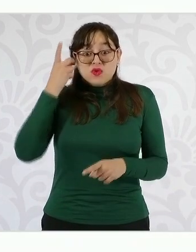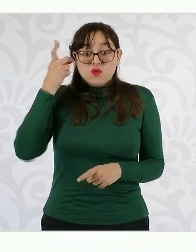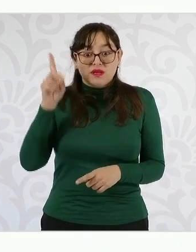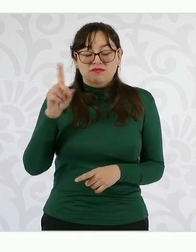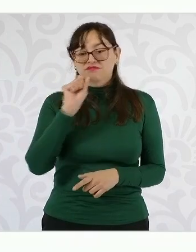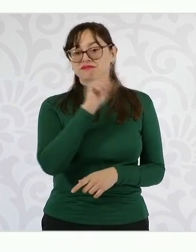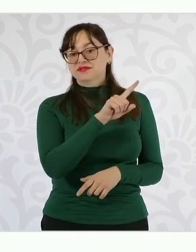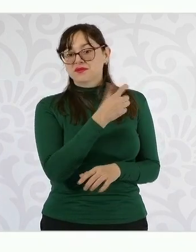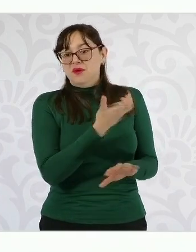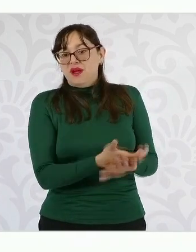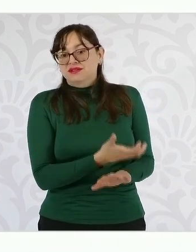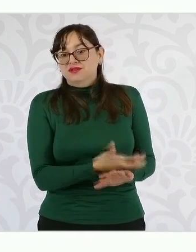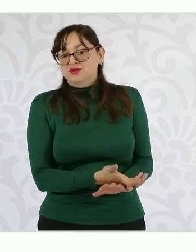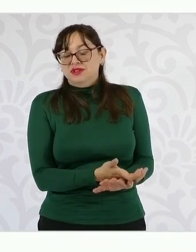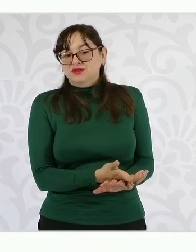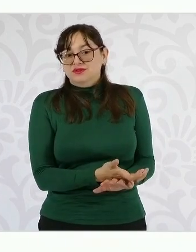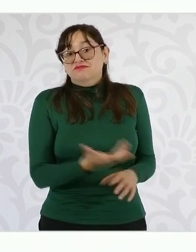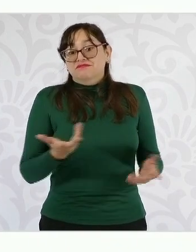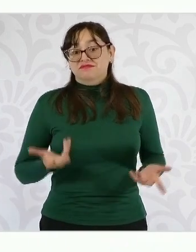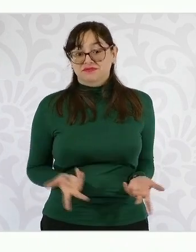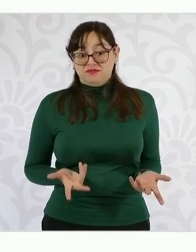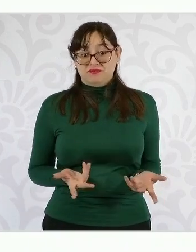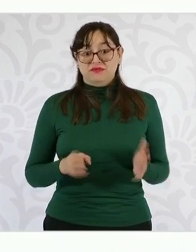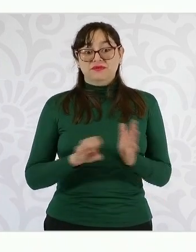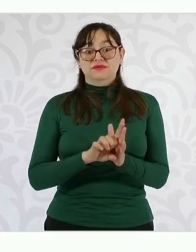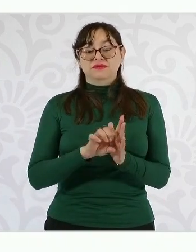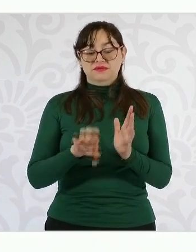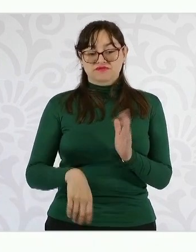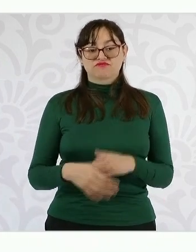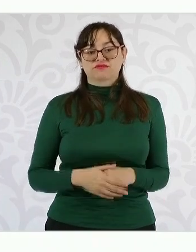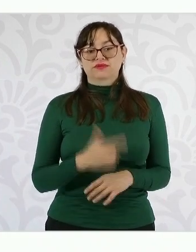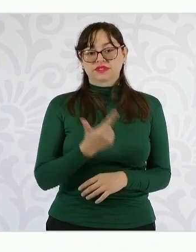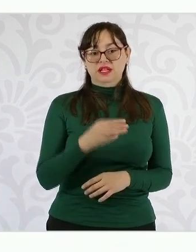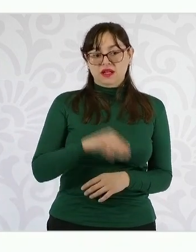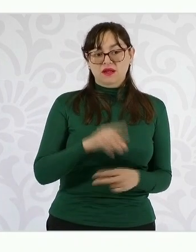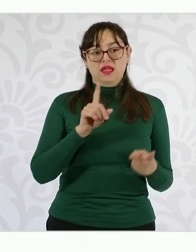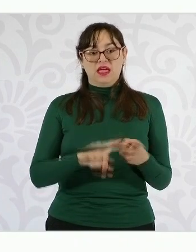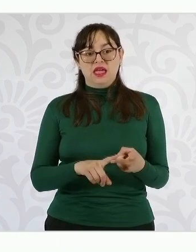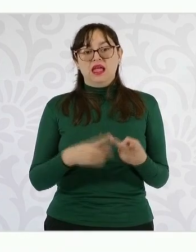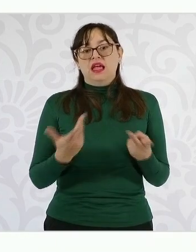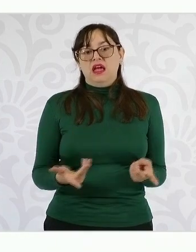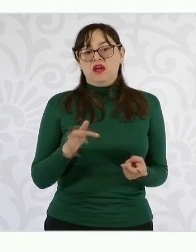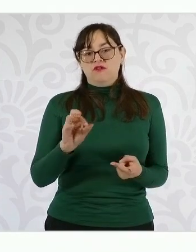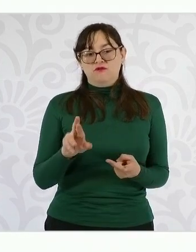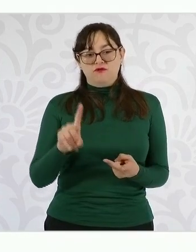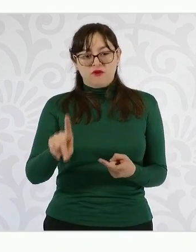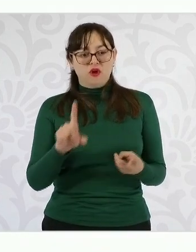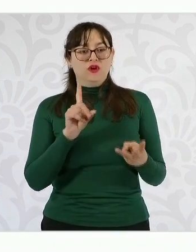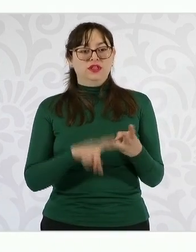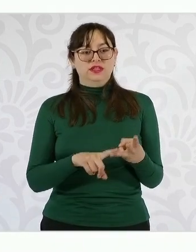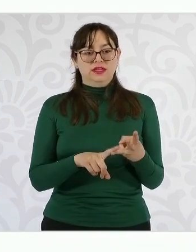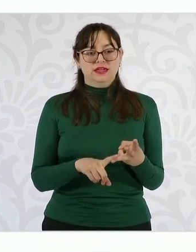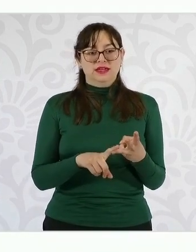en la industria automotriz. ¿Por qué General Motors, Stellantis, Ford? Bueno, aquí está la asociación,